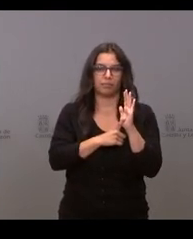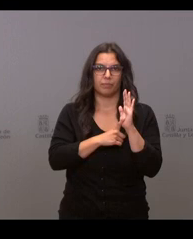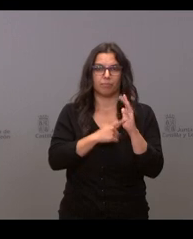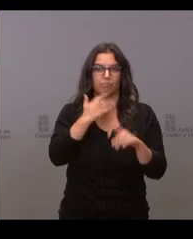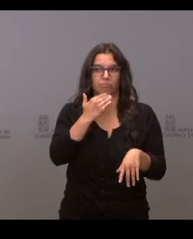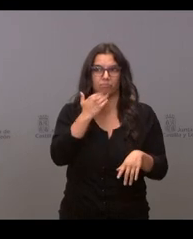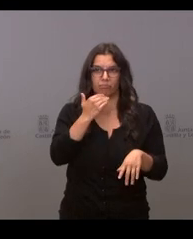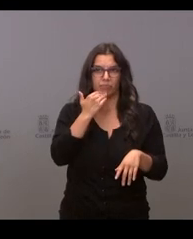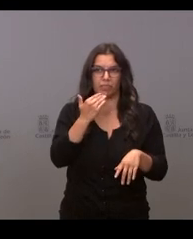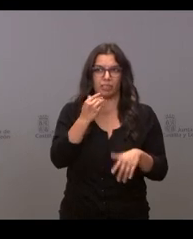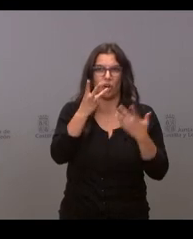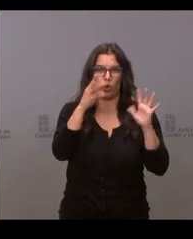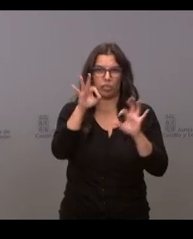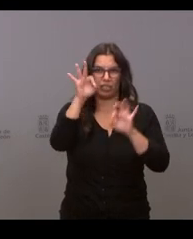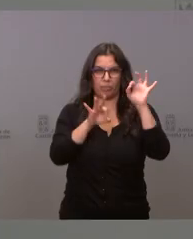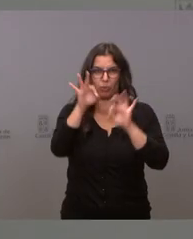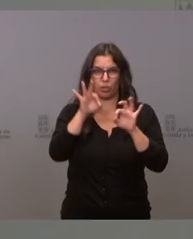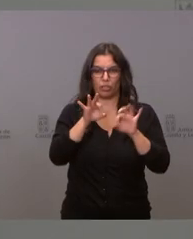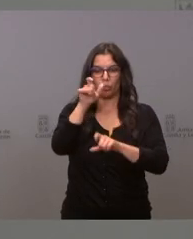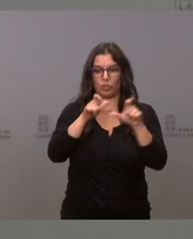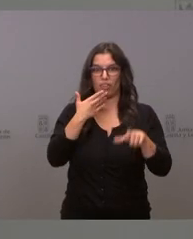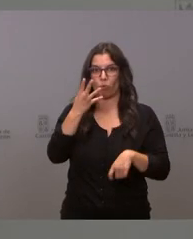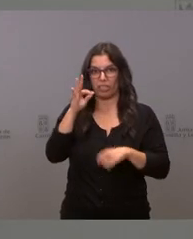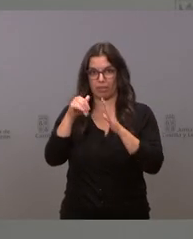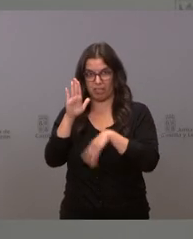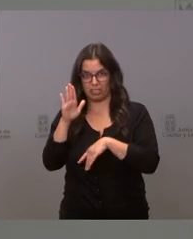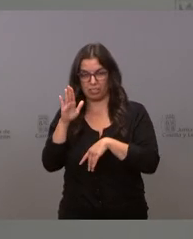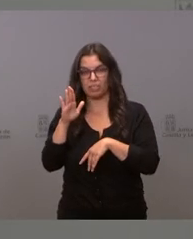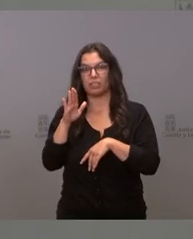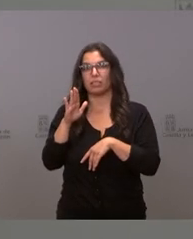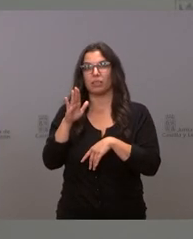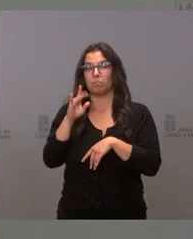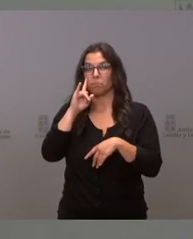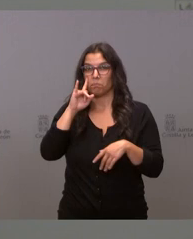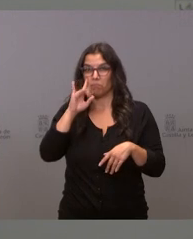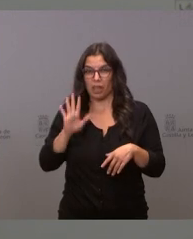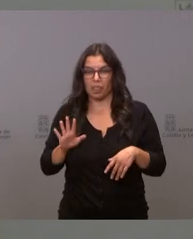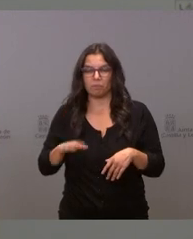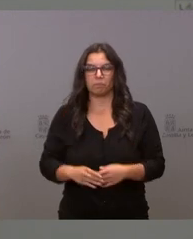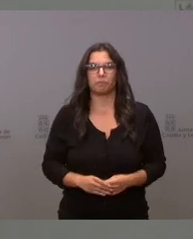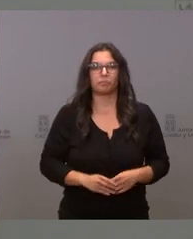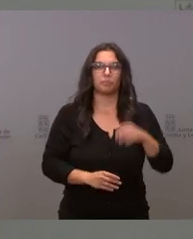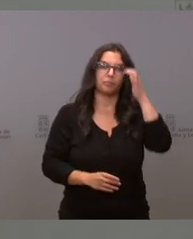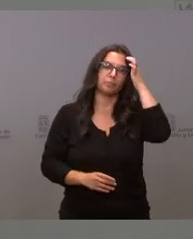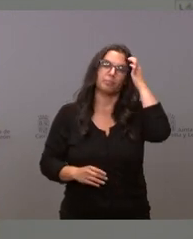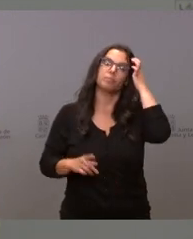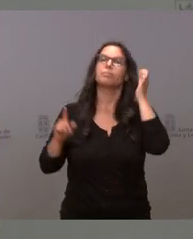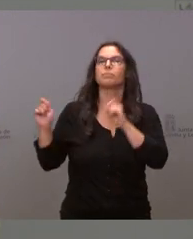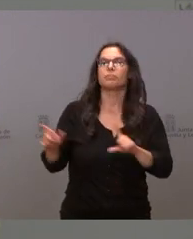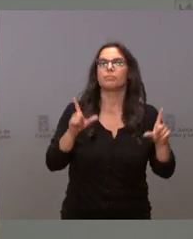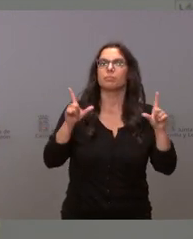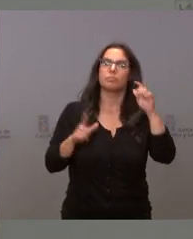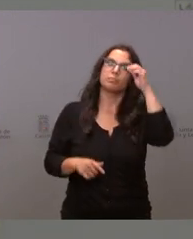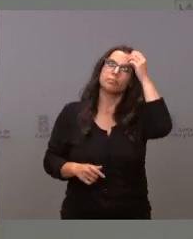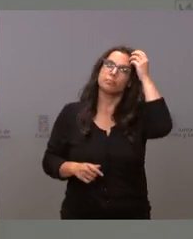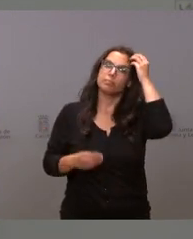Prácticamente estamos en el 80% de los mayores de 40 años, si no estoy equivocado. Pasa la siguiente, no sé si creo que no hay